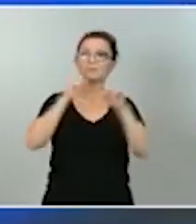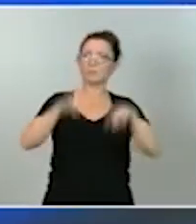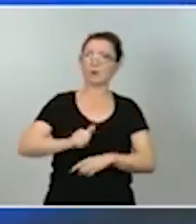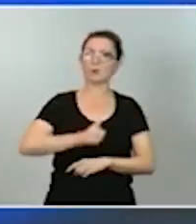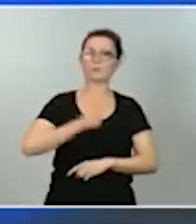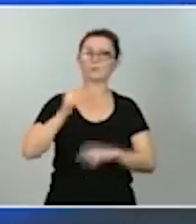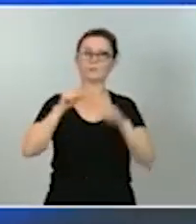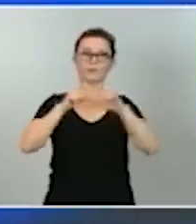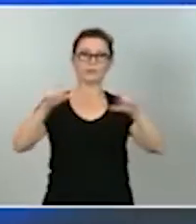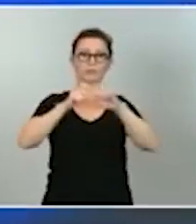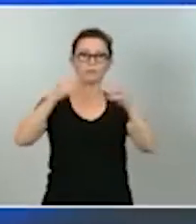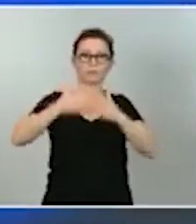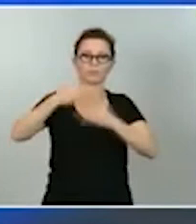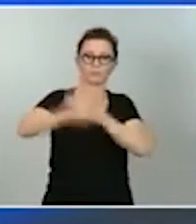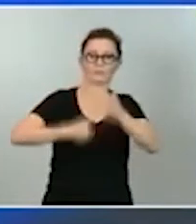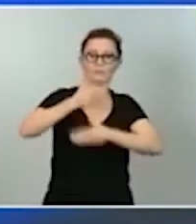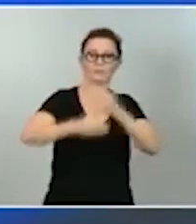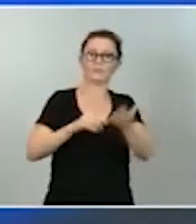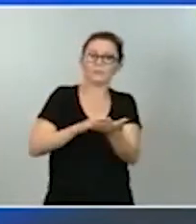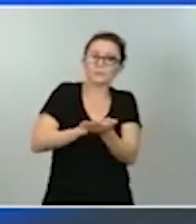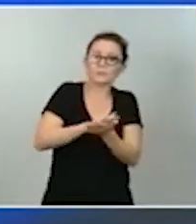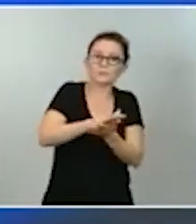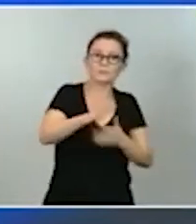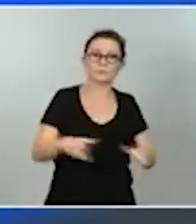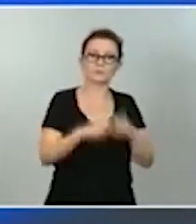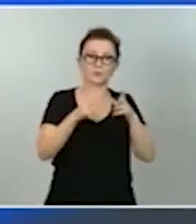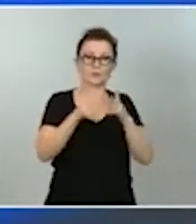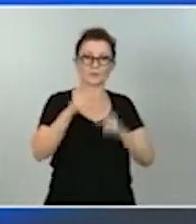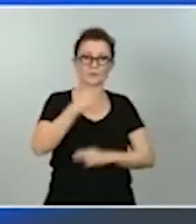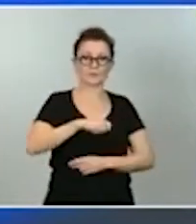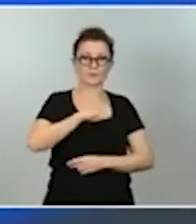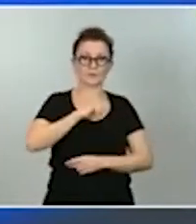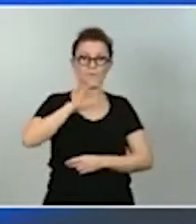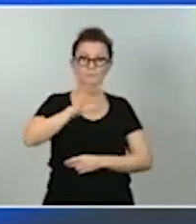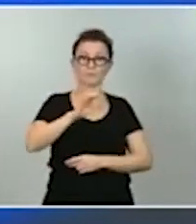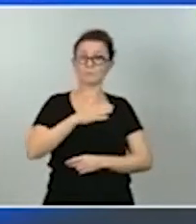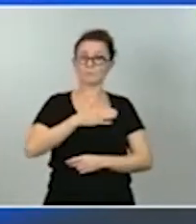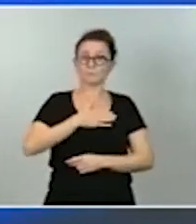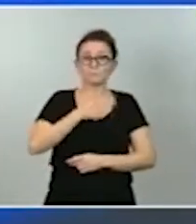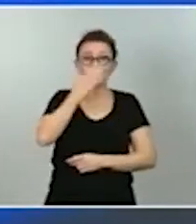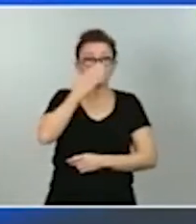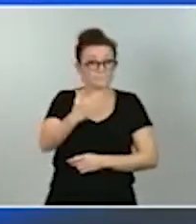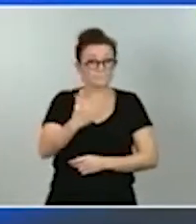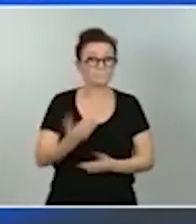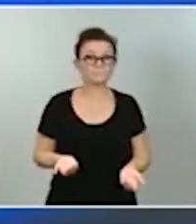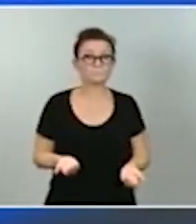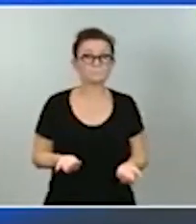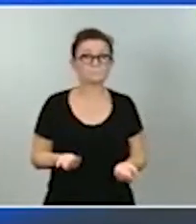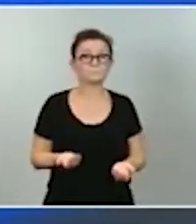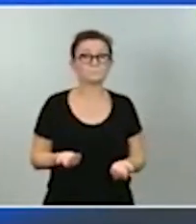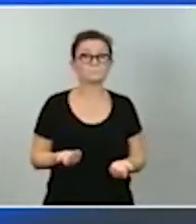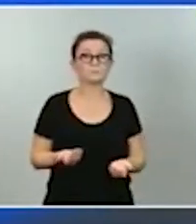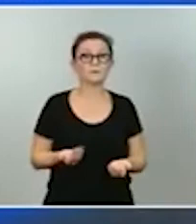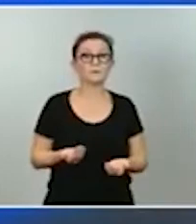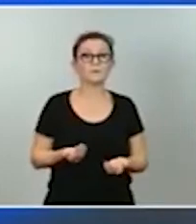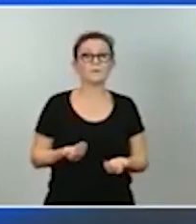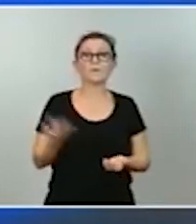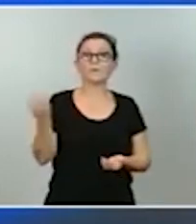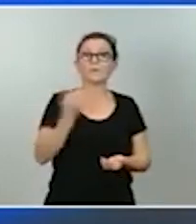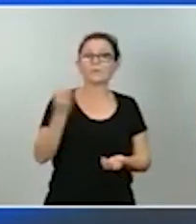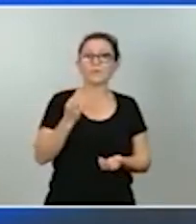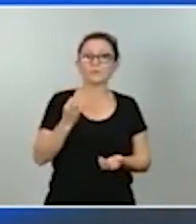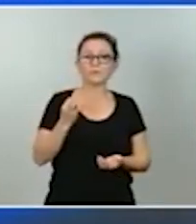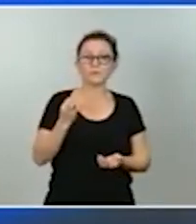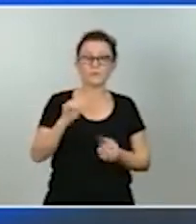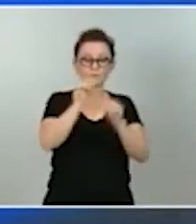positivo impacto social para nuestro país. Así lo creo yo, fervientemente. Es ineludible una transformación de nuestro modelo productivo,